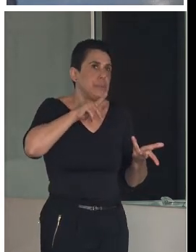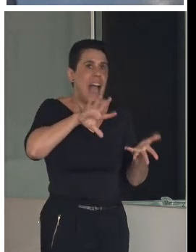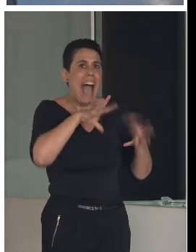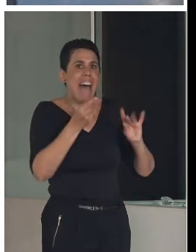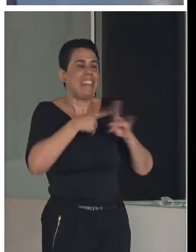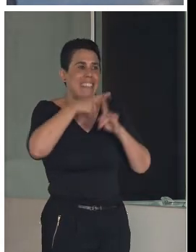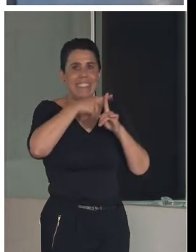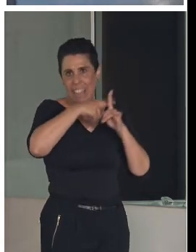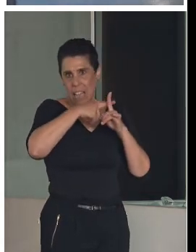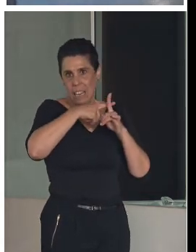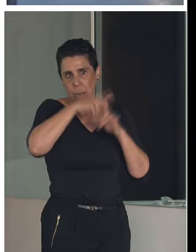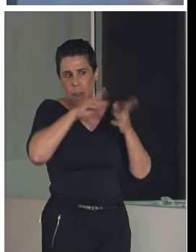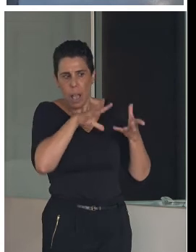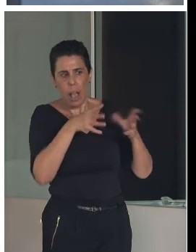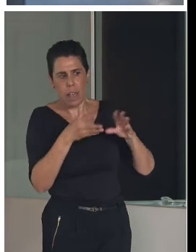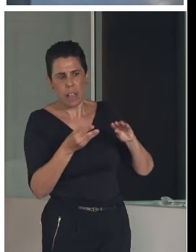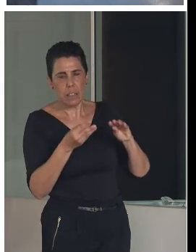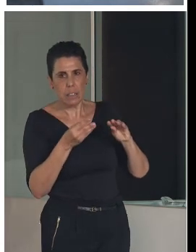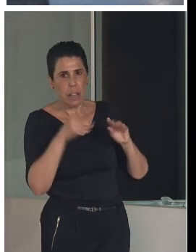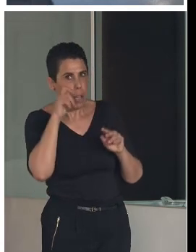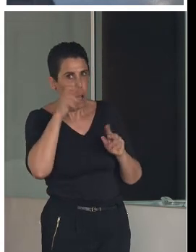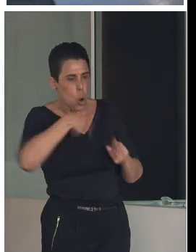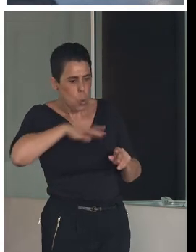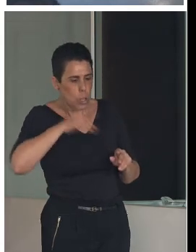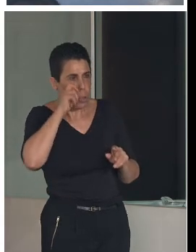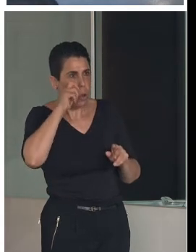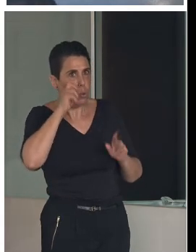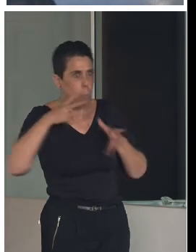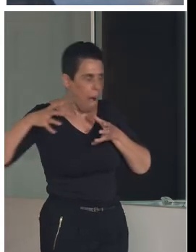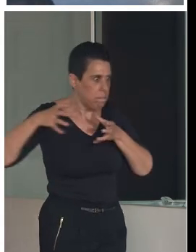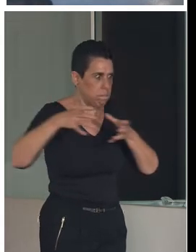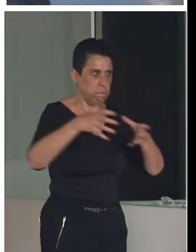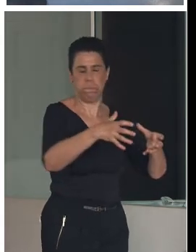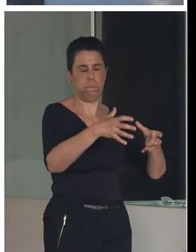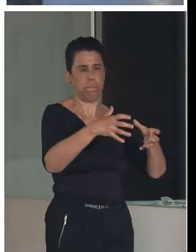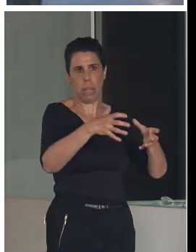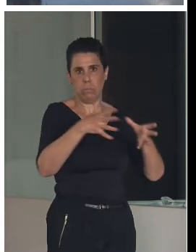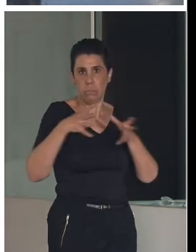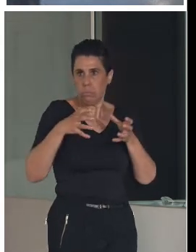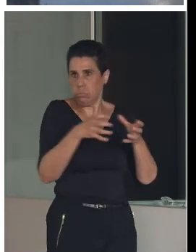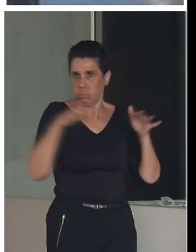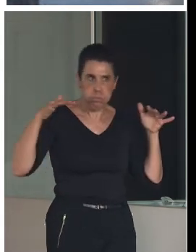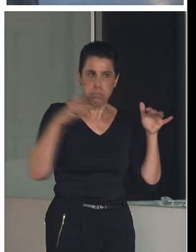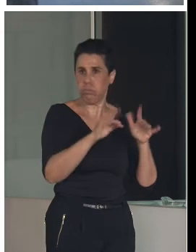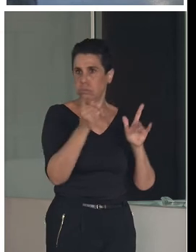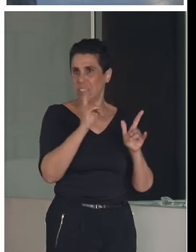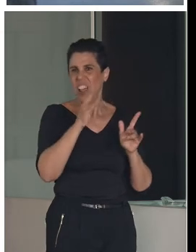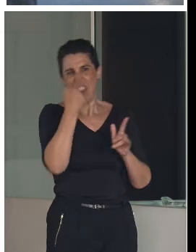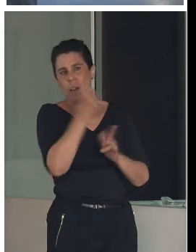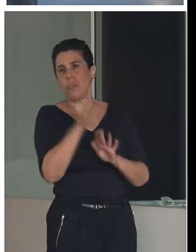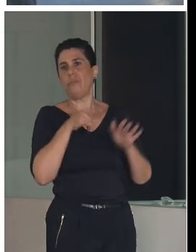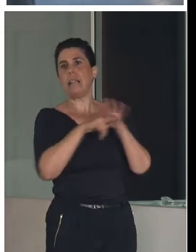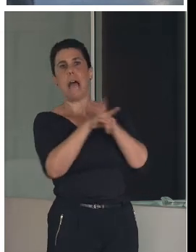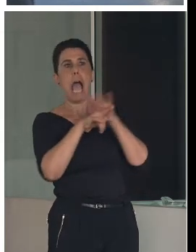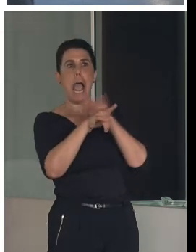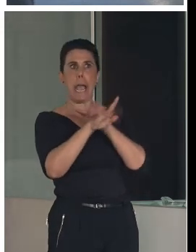niveles, no es un turismo de masas, no tenemos que hacer una gestión para que ese